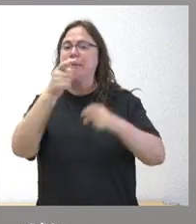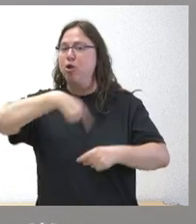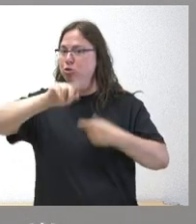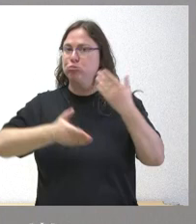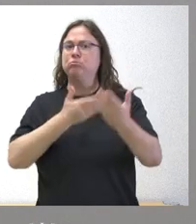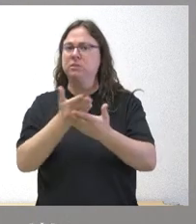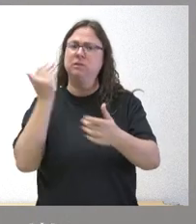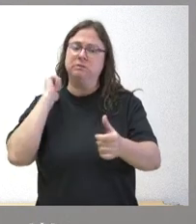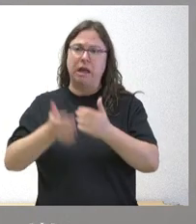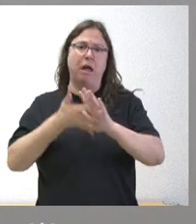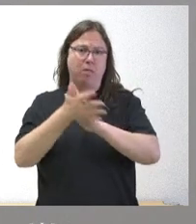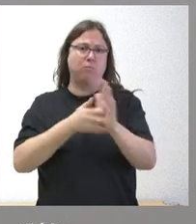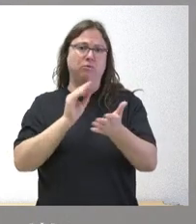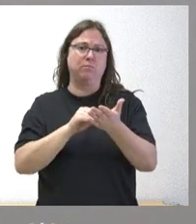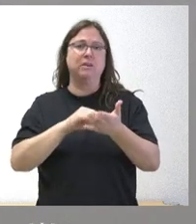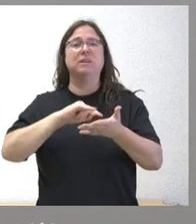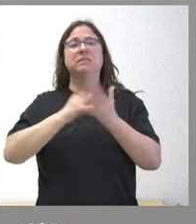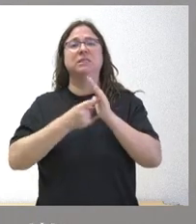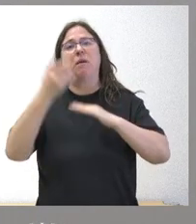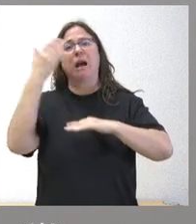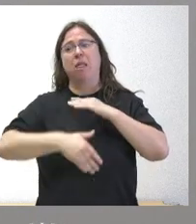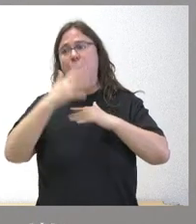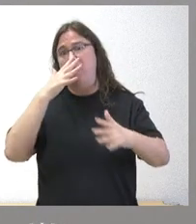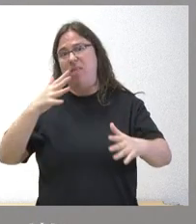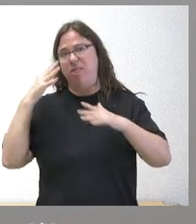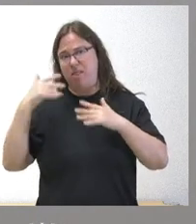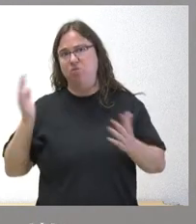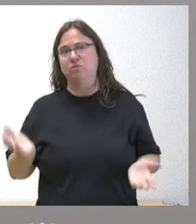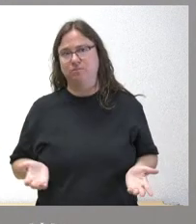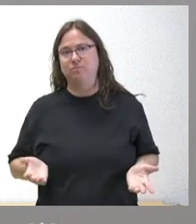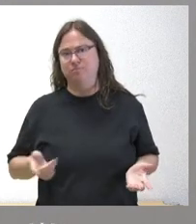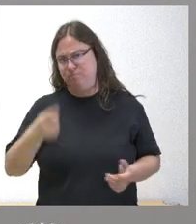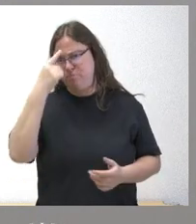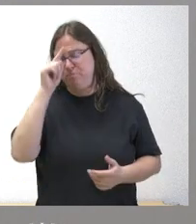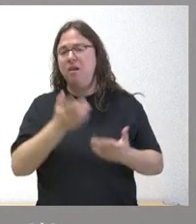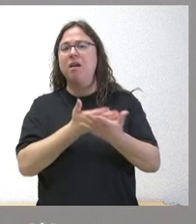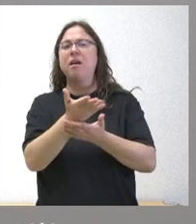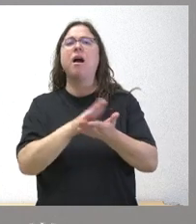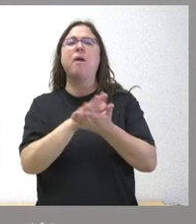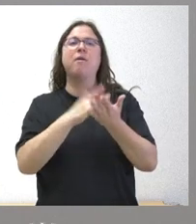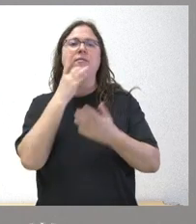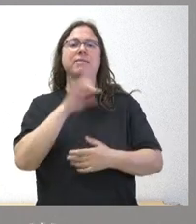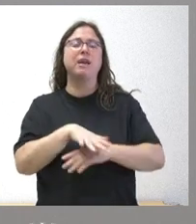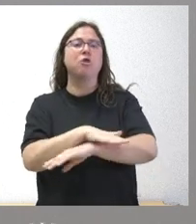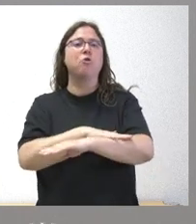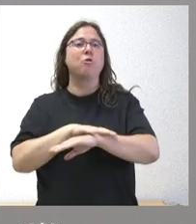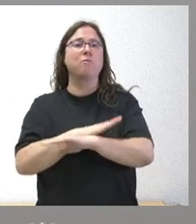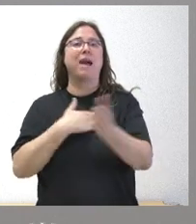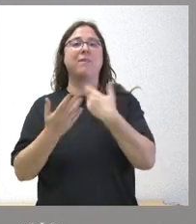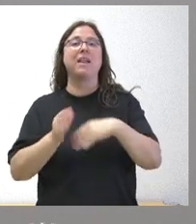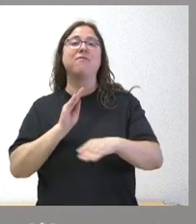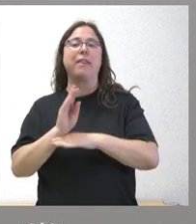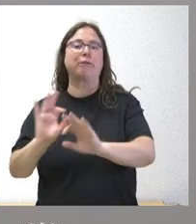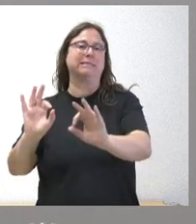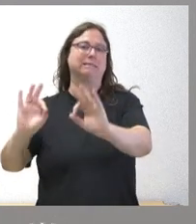llevamos mucho tiempo sacándolo porque el sistema que educado hace diez años como saben ustedes pero quien lo ha puesto encima de la mesa ha sido el gobierno hablar de esta financiación